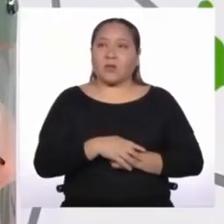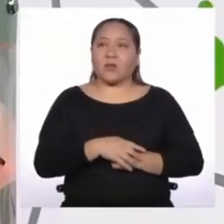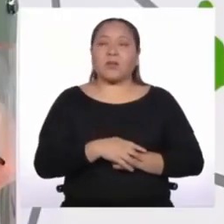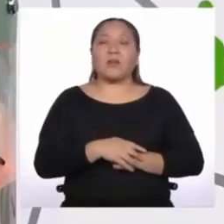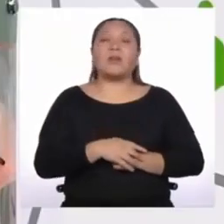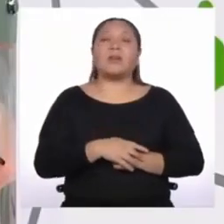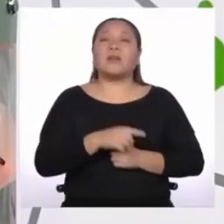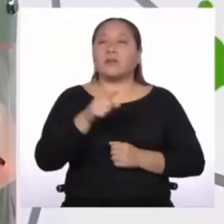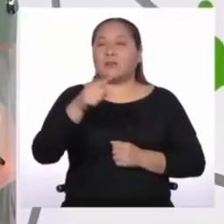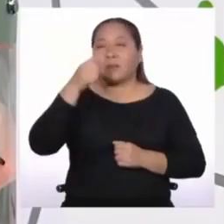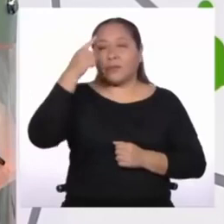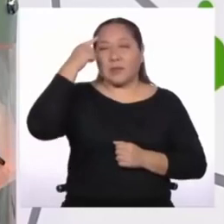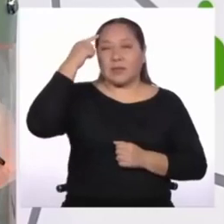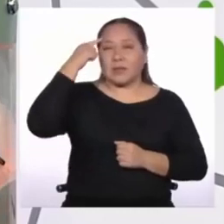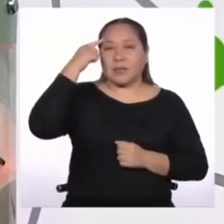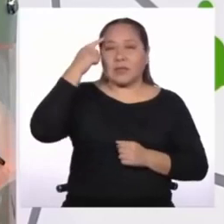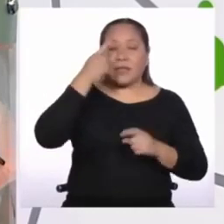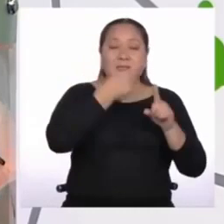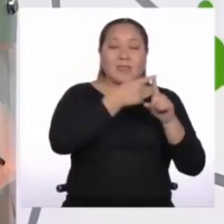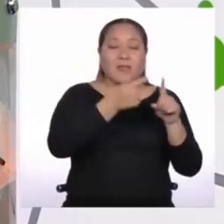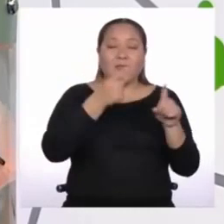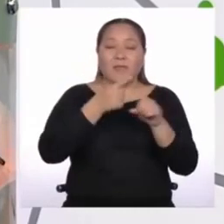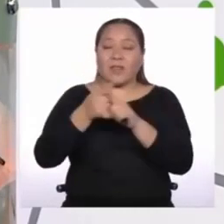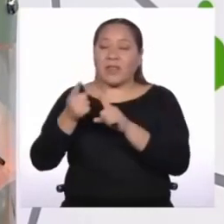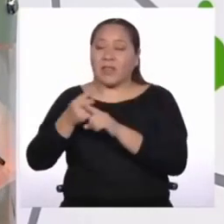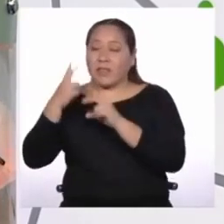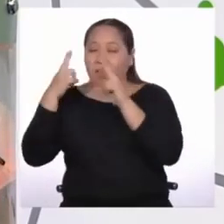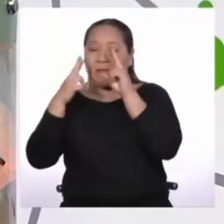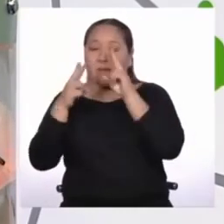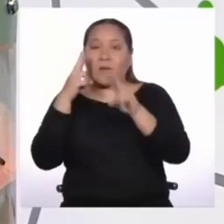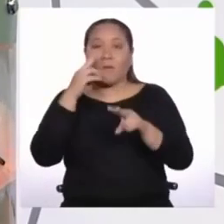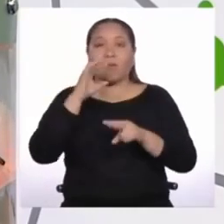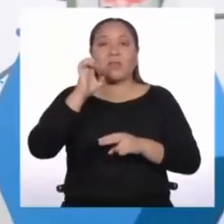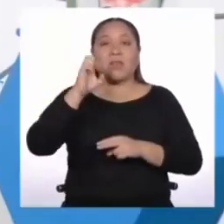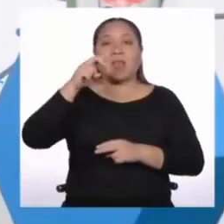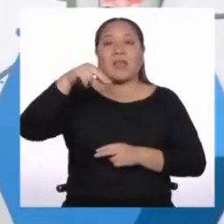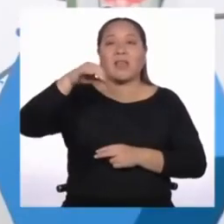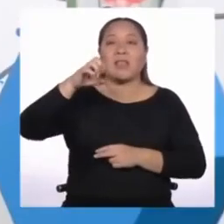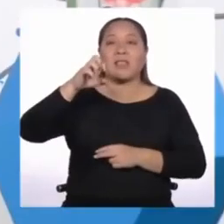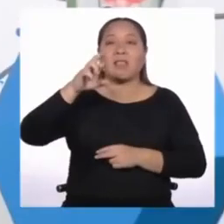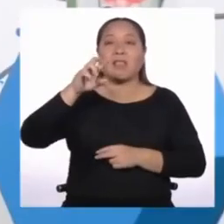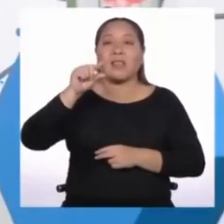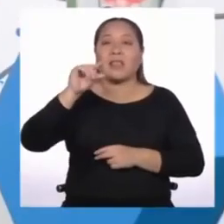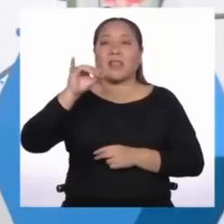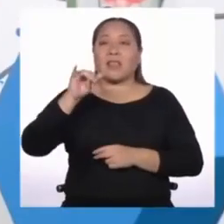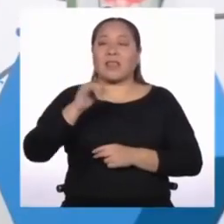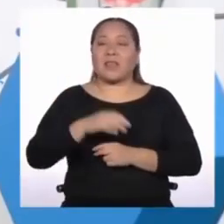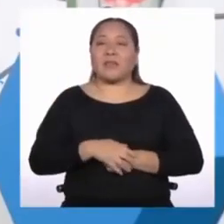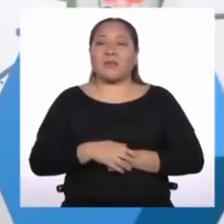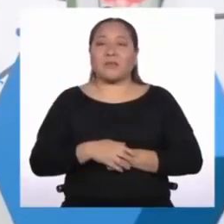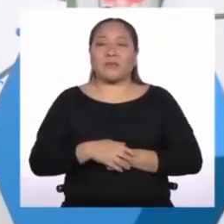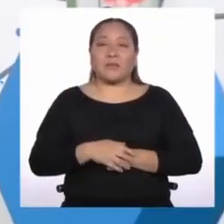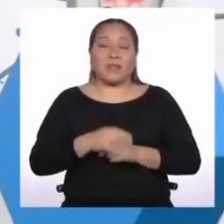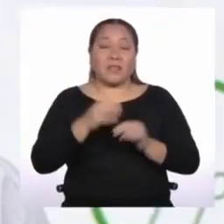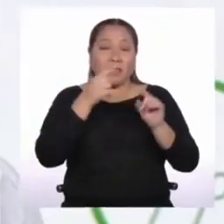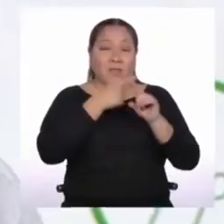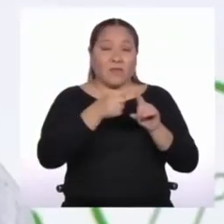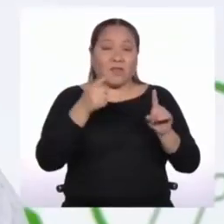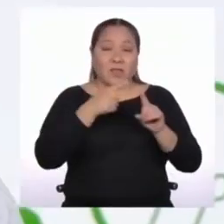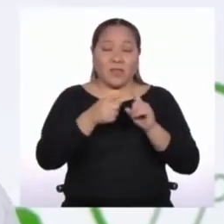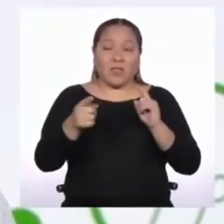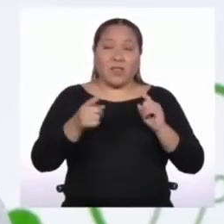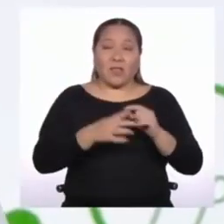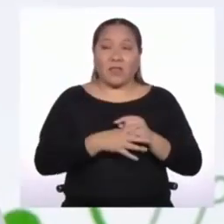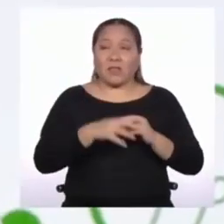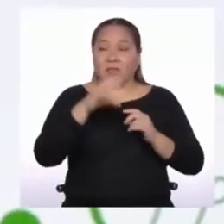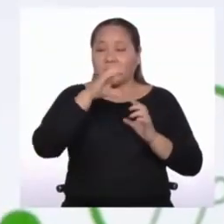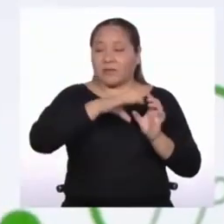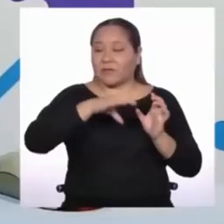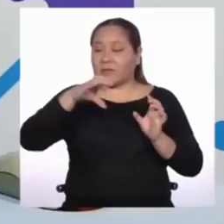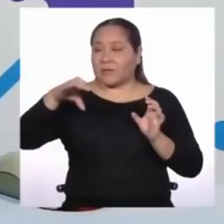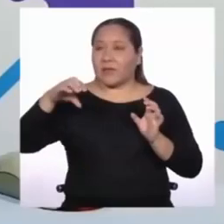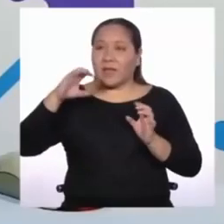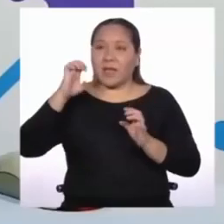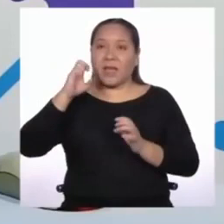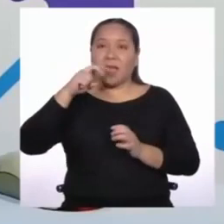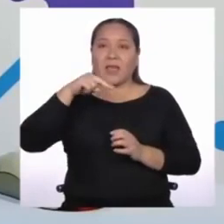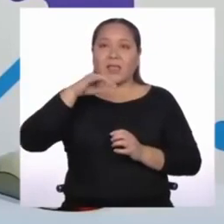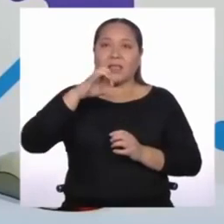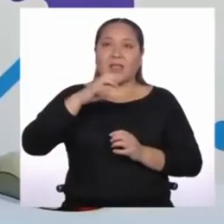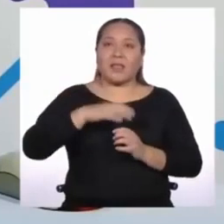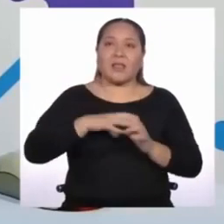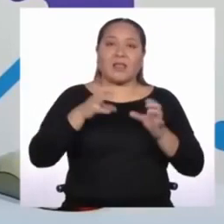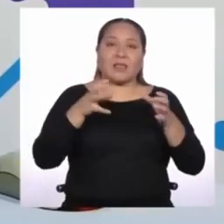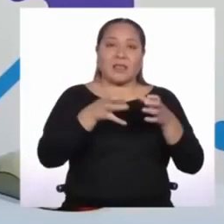repasamos los distintos tipos de energía que existen? Según su origen, existen distintos tipos de energía. Por ejemplo,